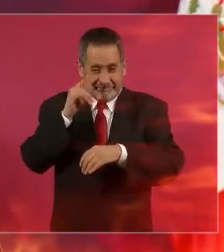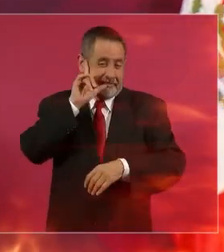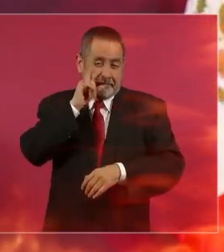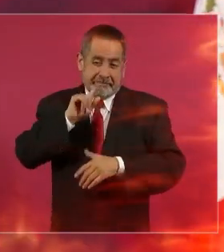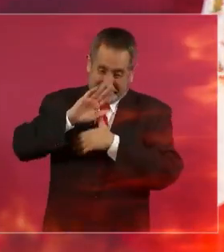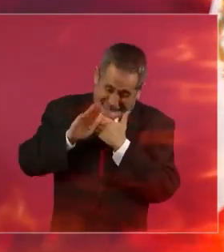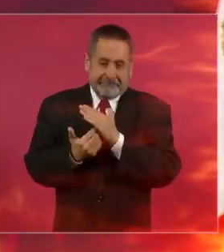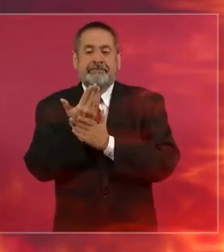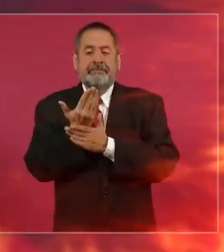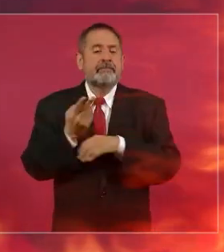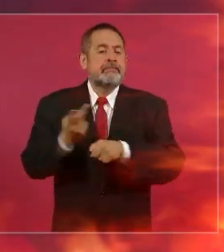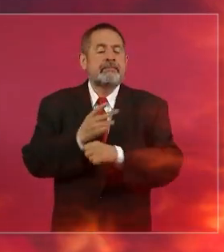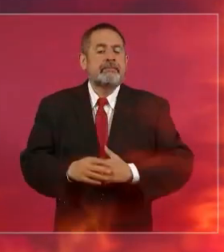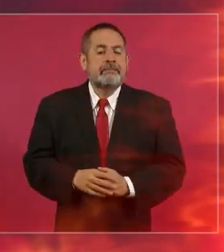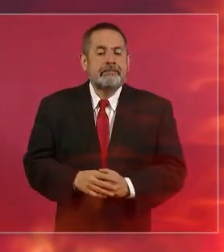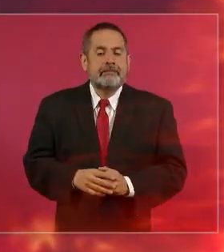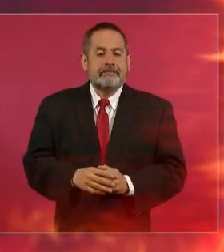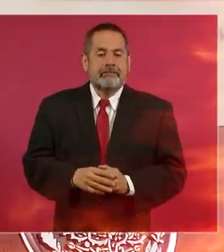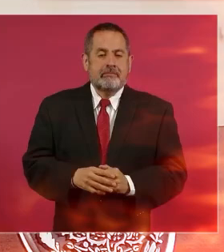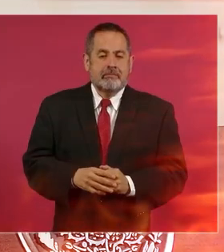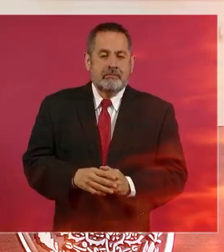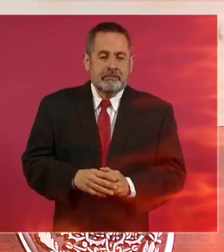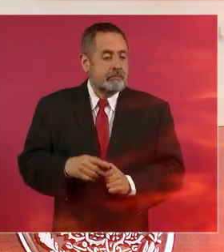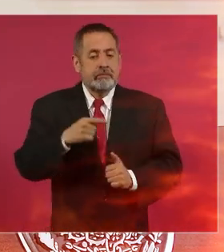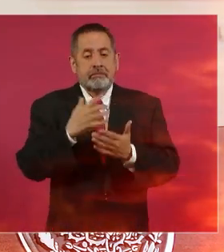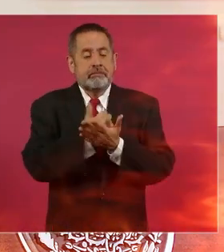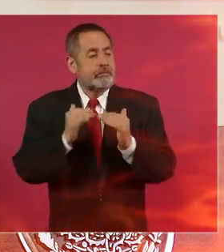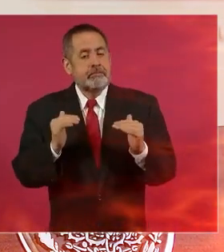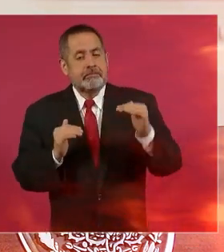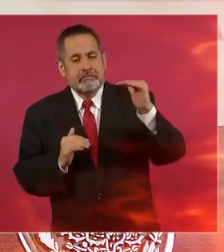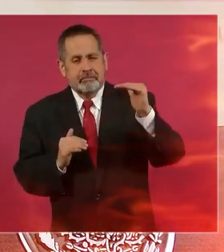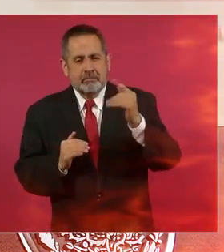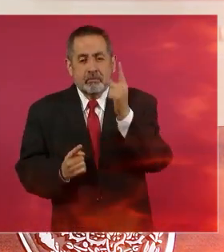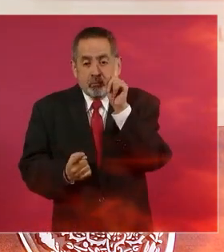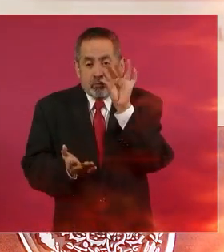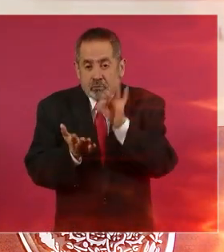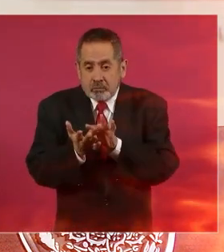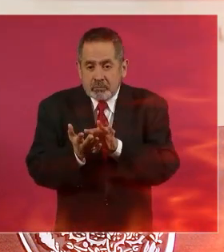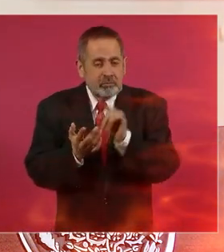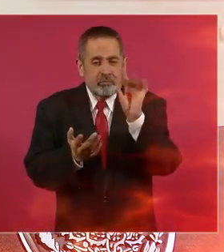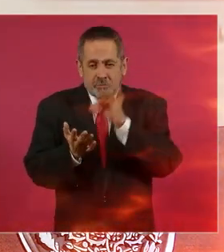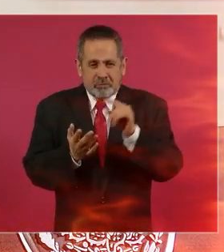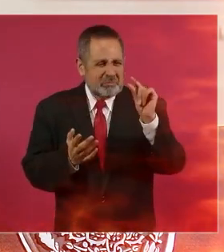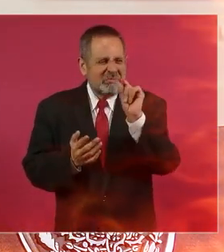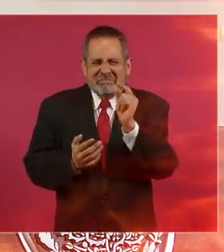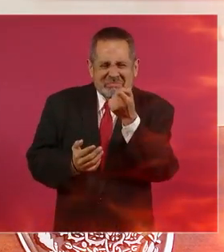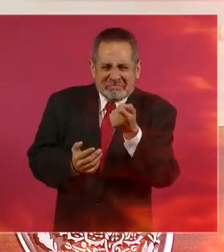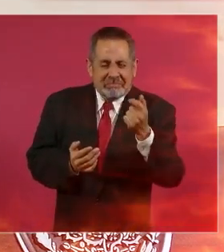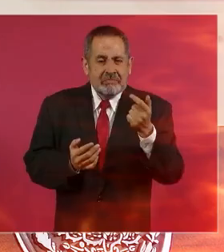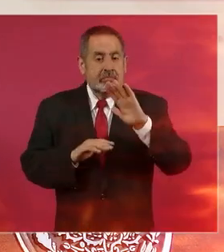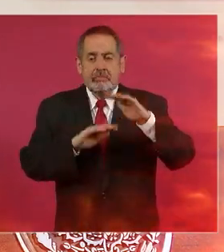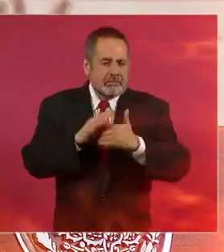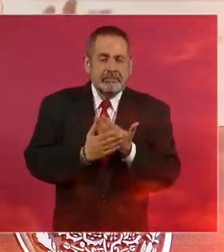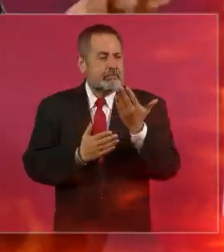pero vamos más allá si tiene ese documento y ese documento demostraría o demuestra que hubo un fraude